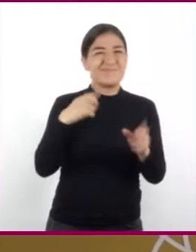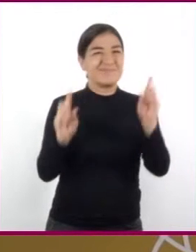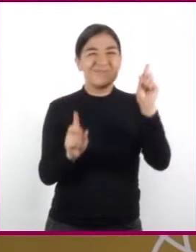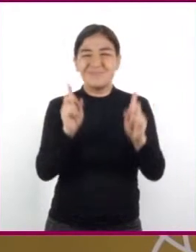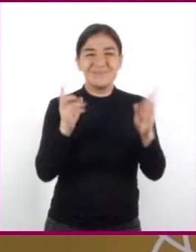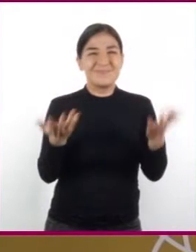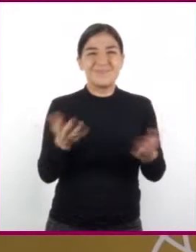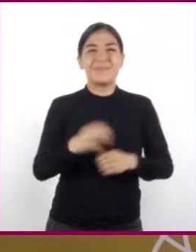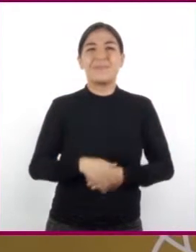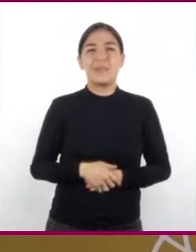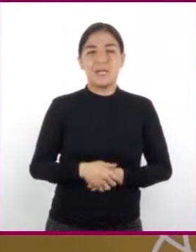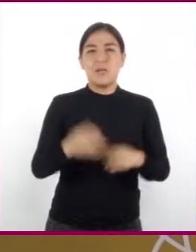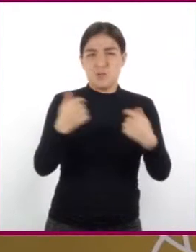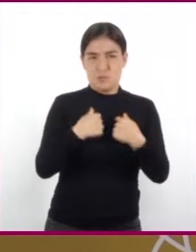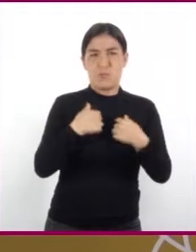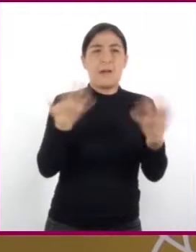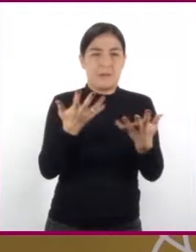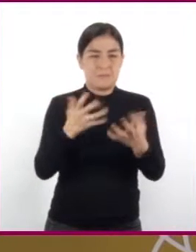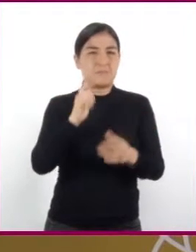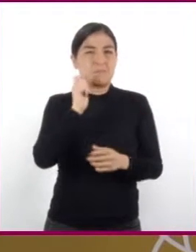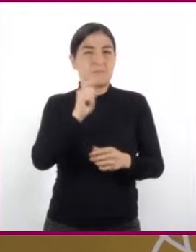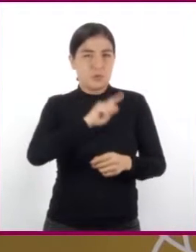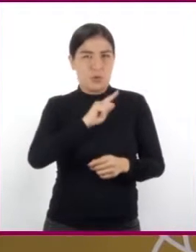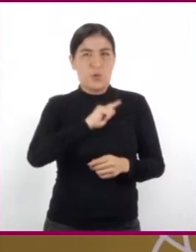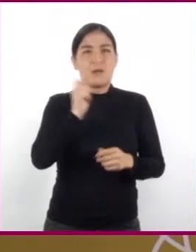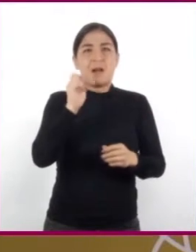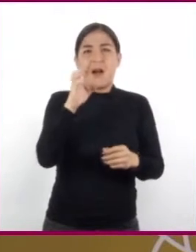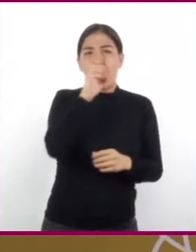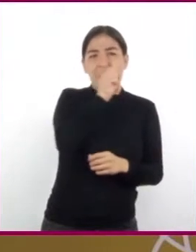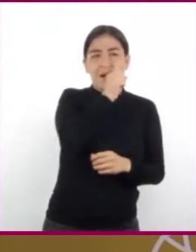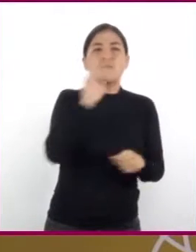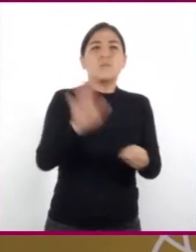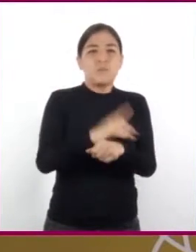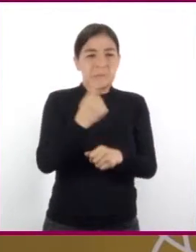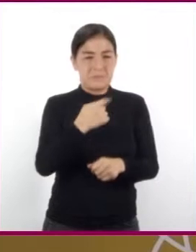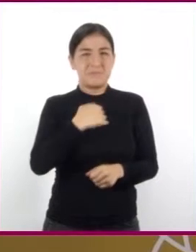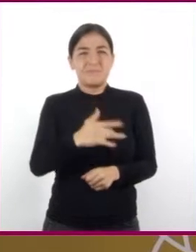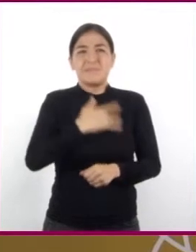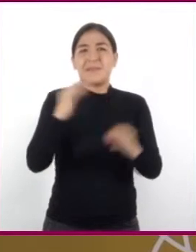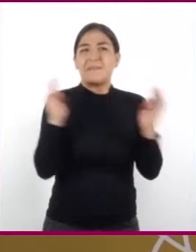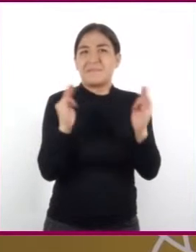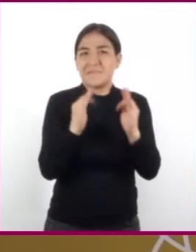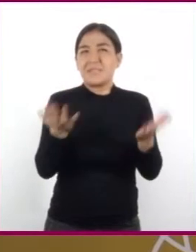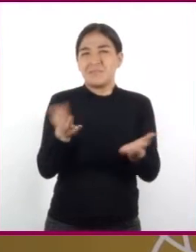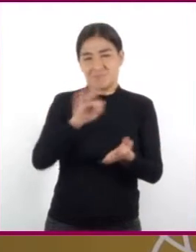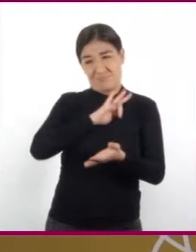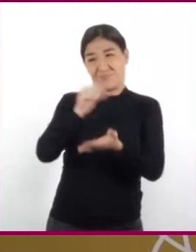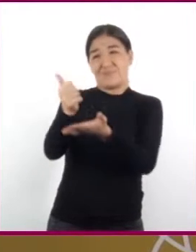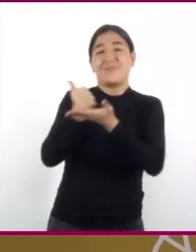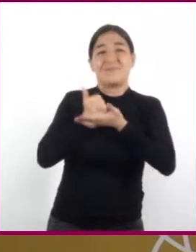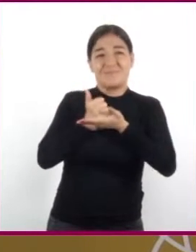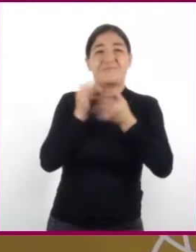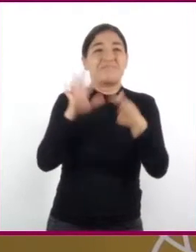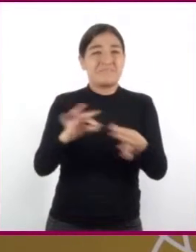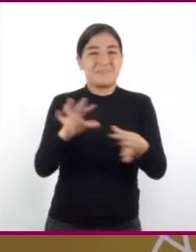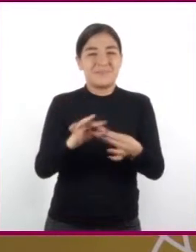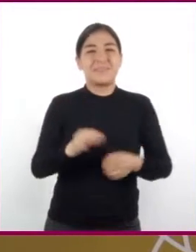Digo, si yo produzco el calor, ¿por qué siento frío? ¿Podría ayudarnos a explicarlo?